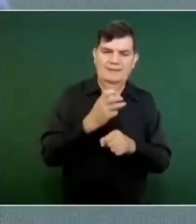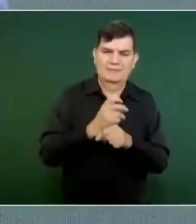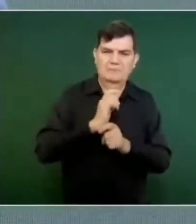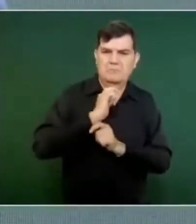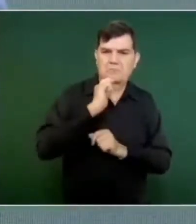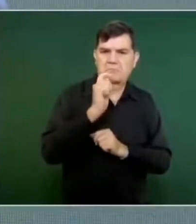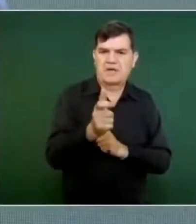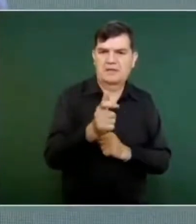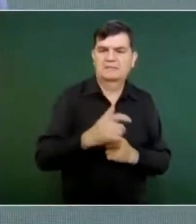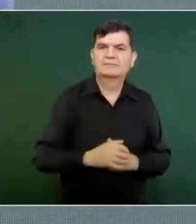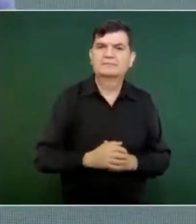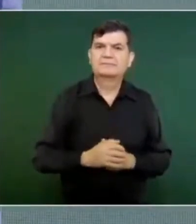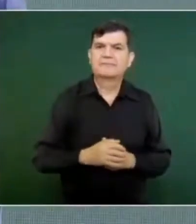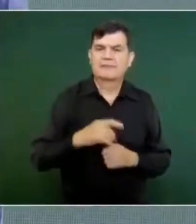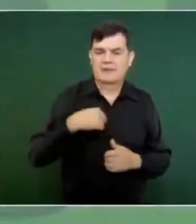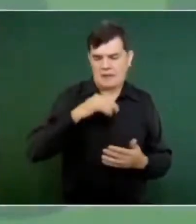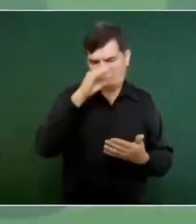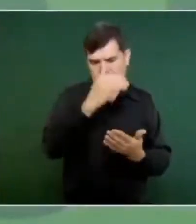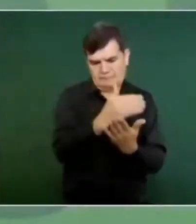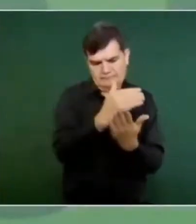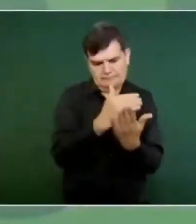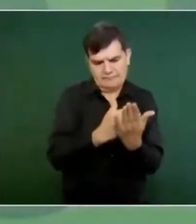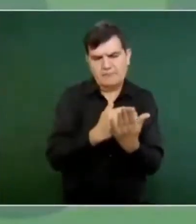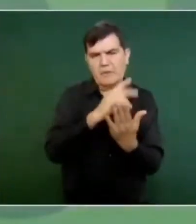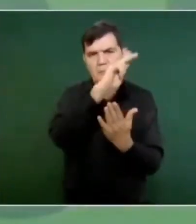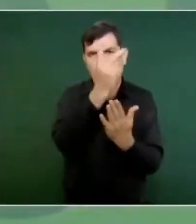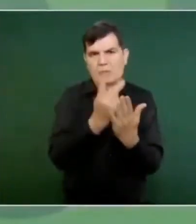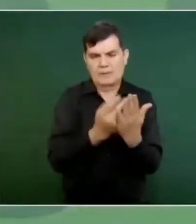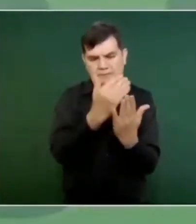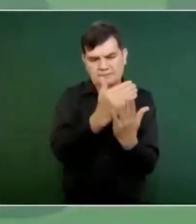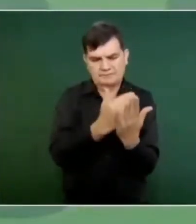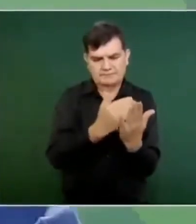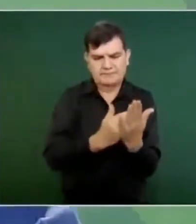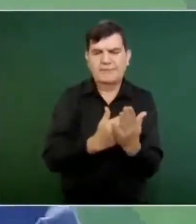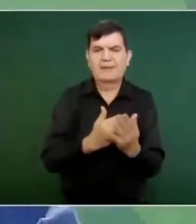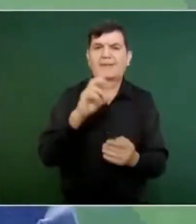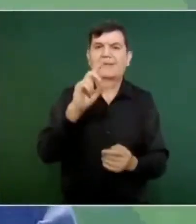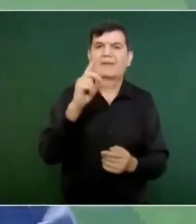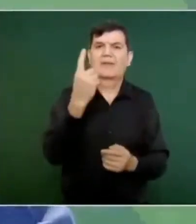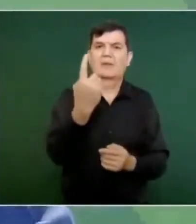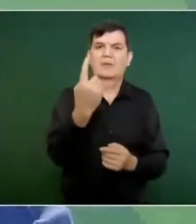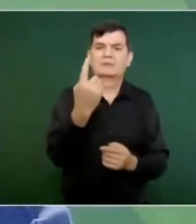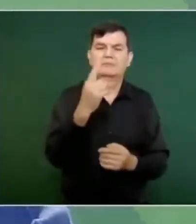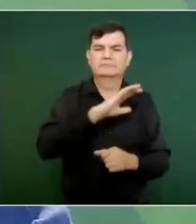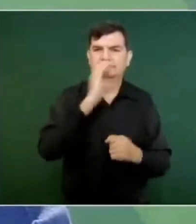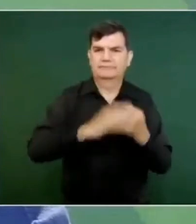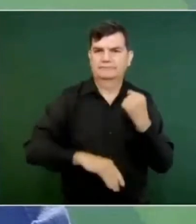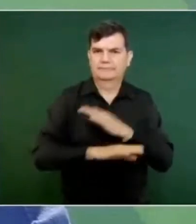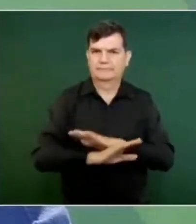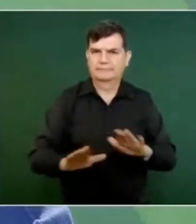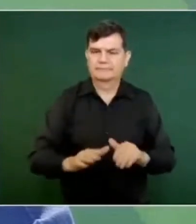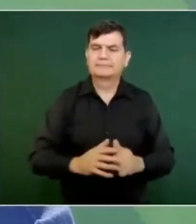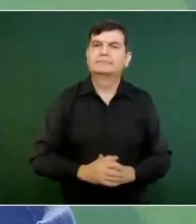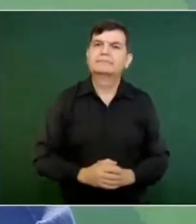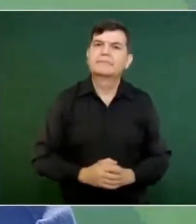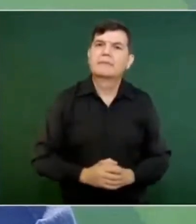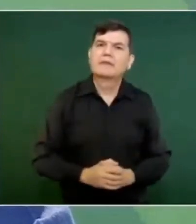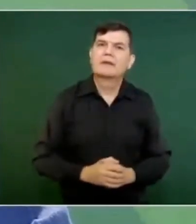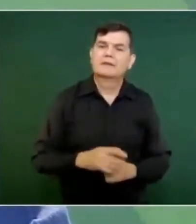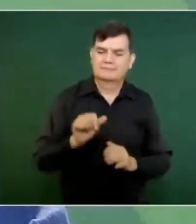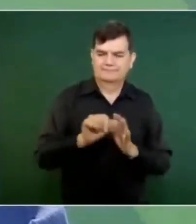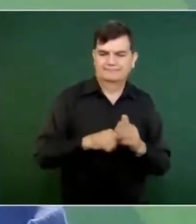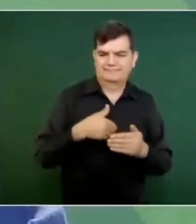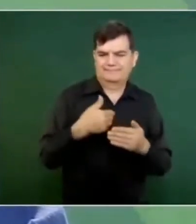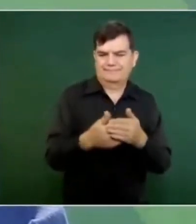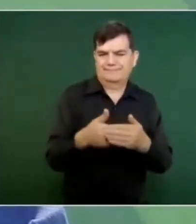de acuerdo al programa. Y terminamos el 31 de este mes